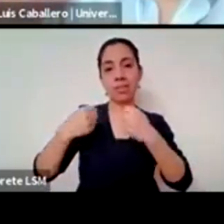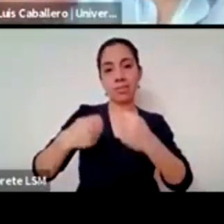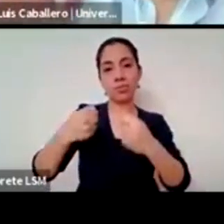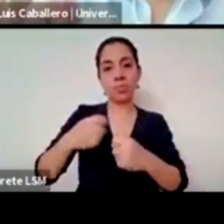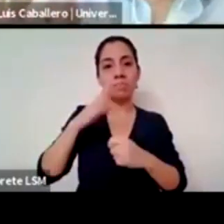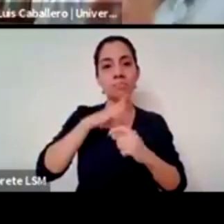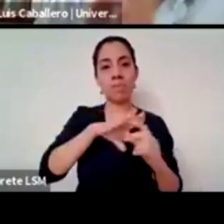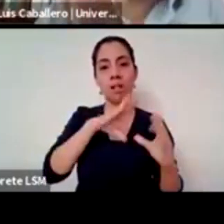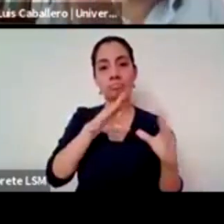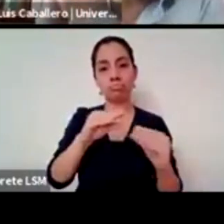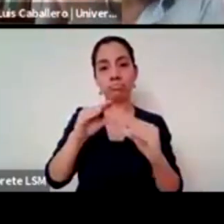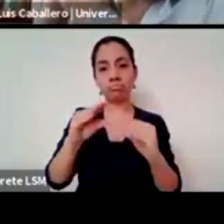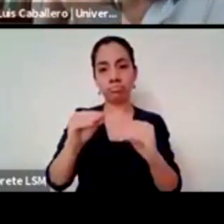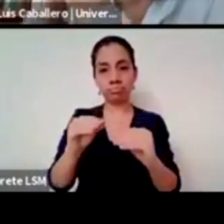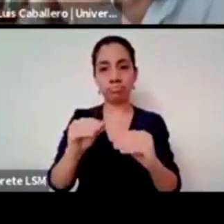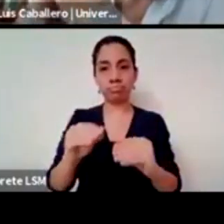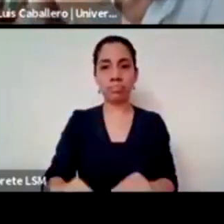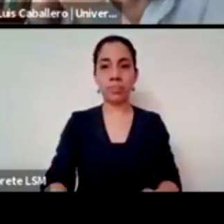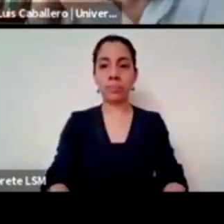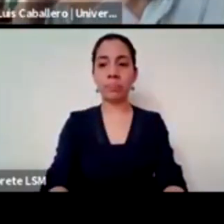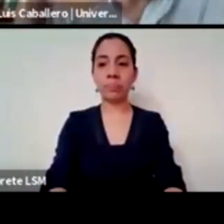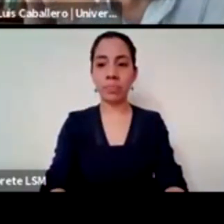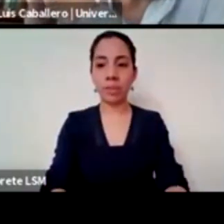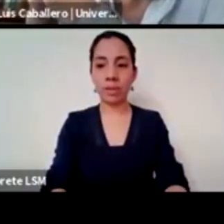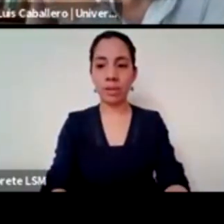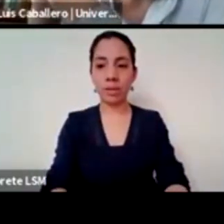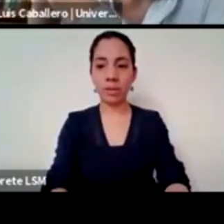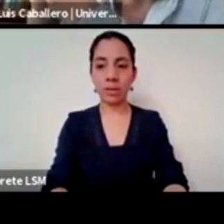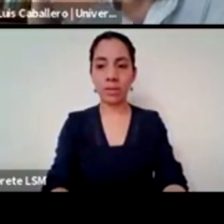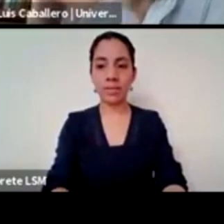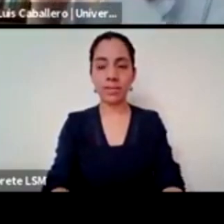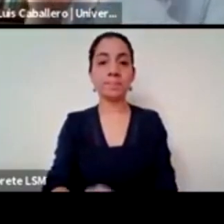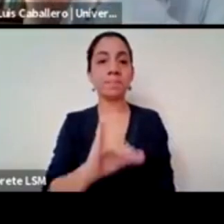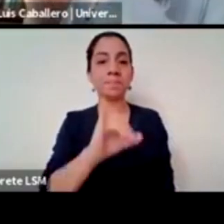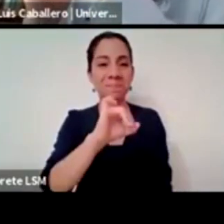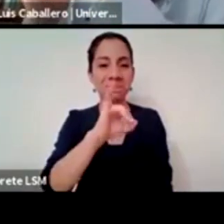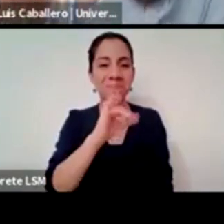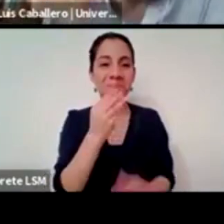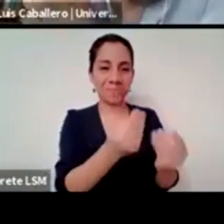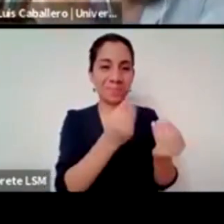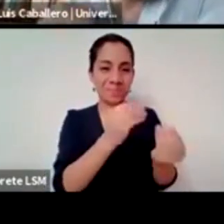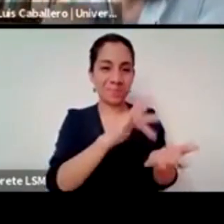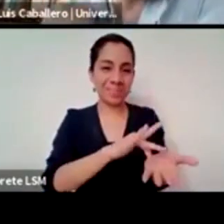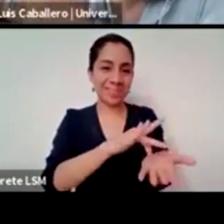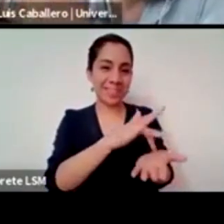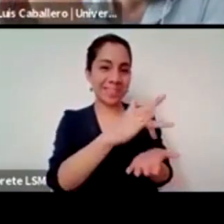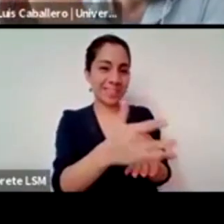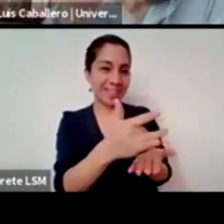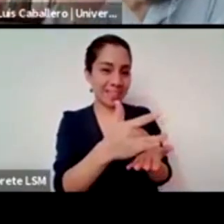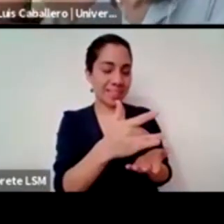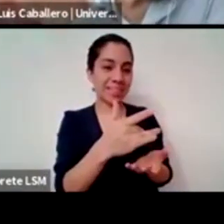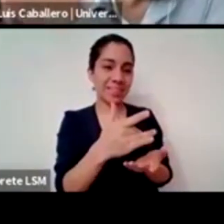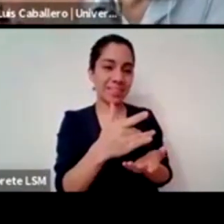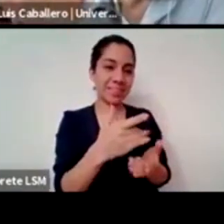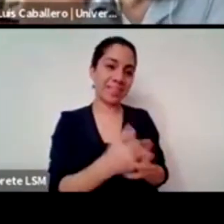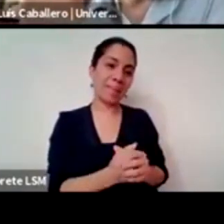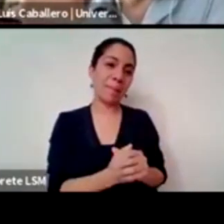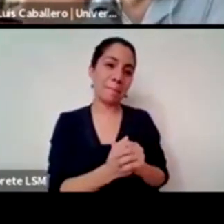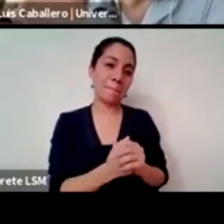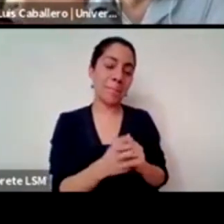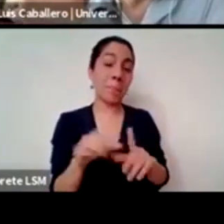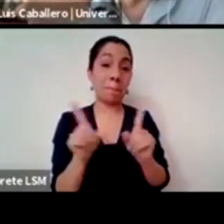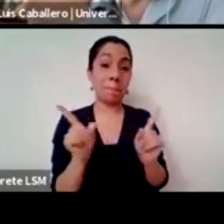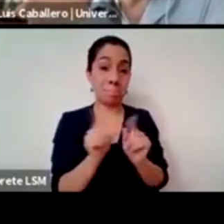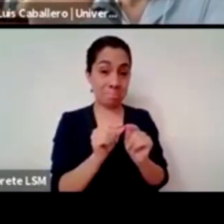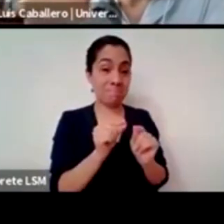muchísimas gracias verdad muchas gracias por esta oportunidad que hemos tenido de escucharte en estos cuatro